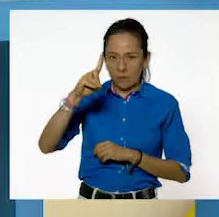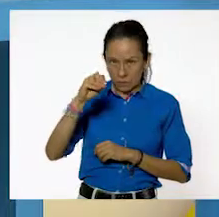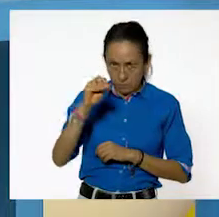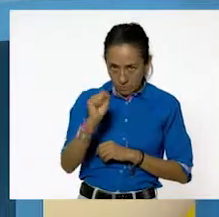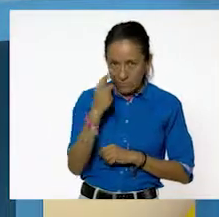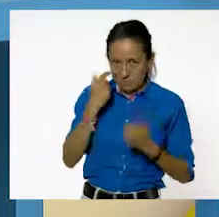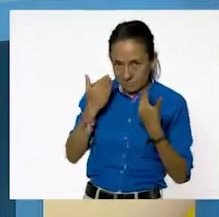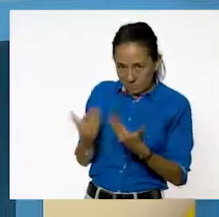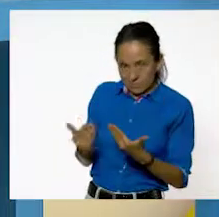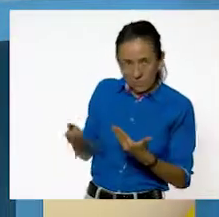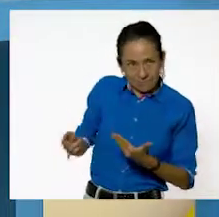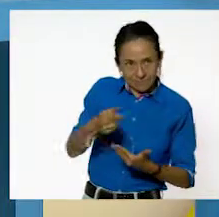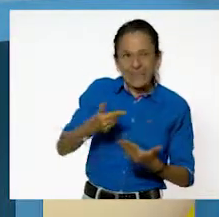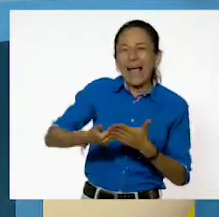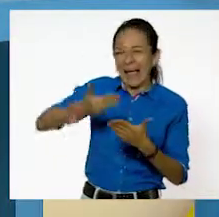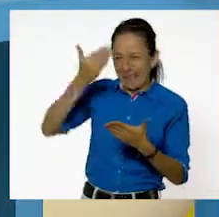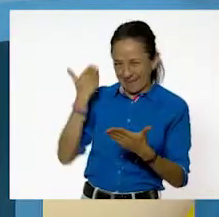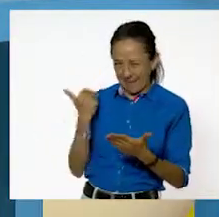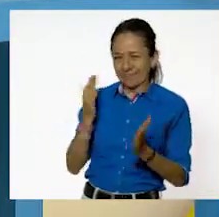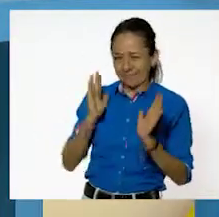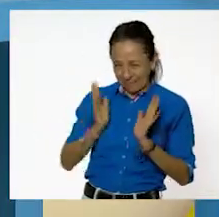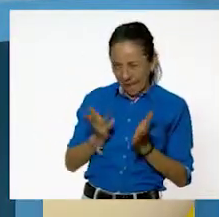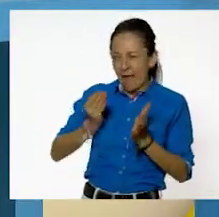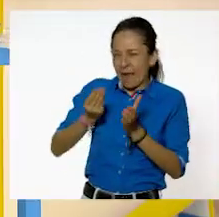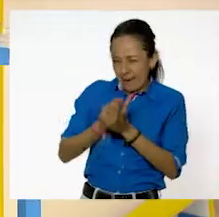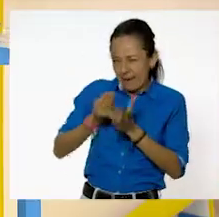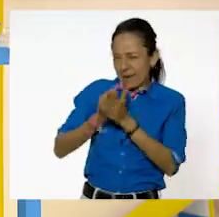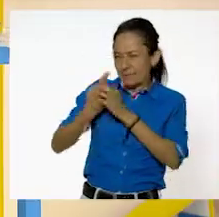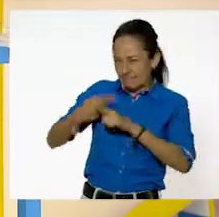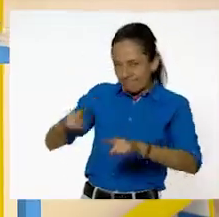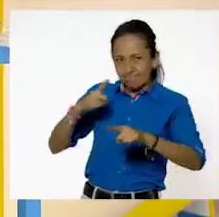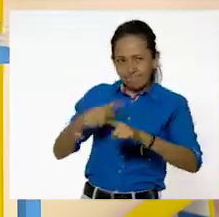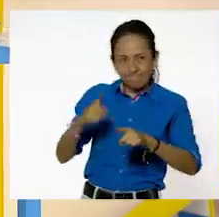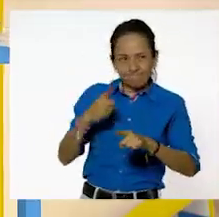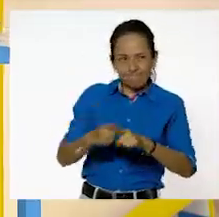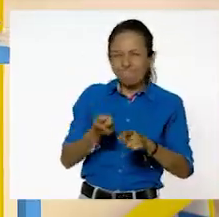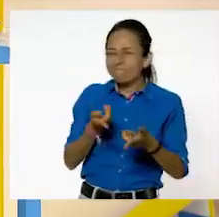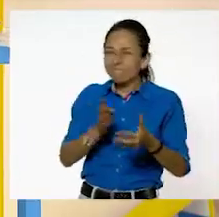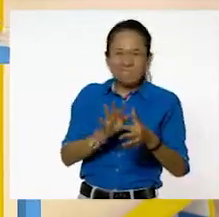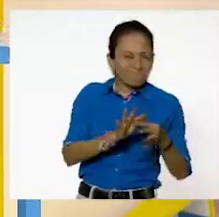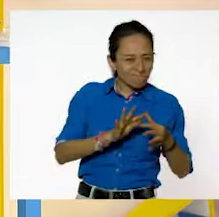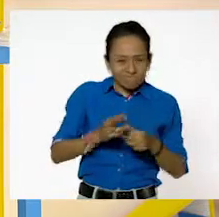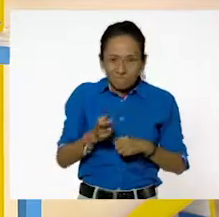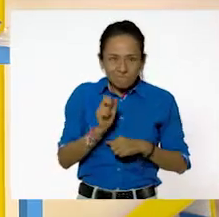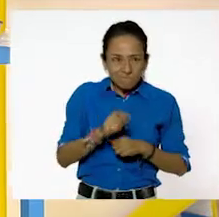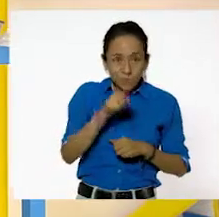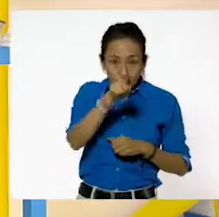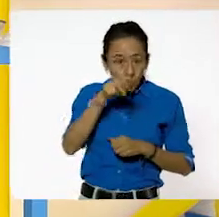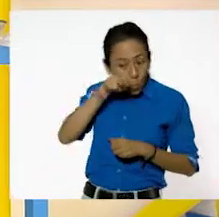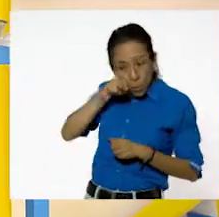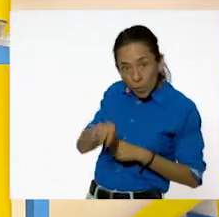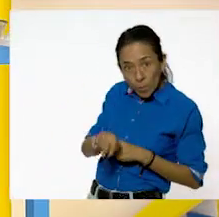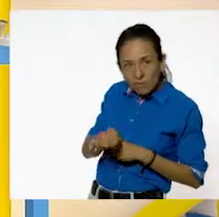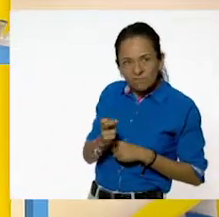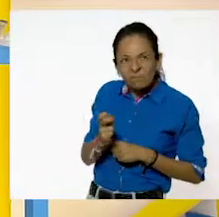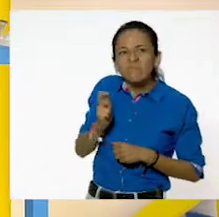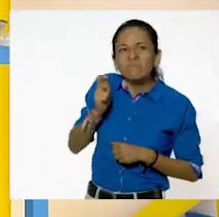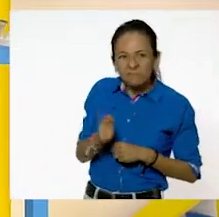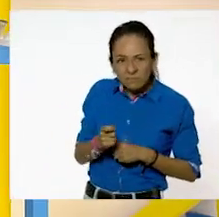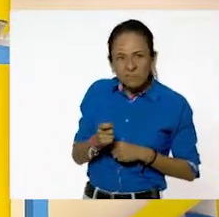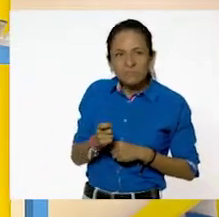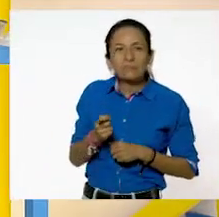clases ya hemos venido hablando acerca de ellos. Observa lo que tengo de este lado. Ajá.